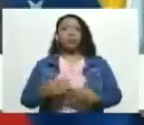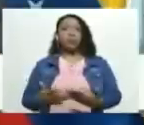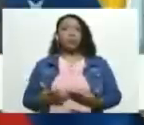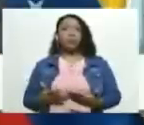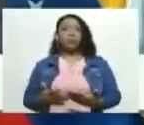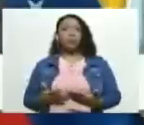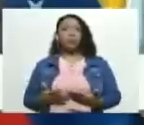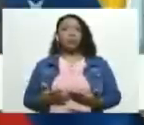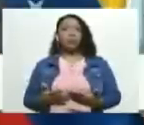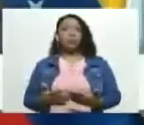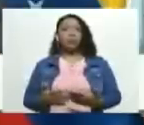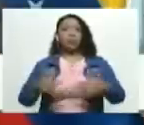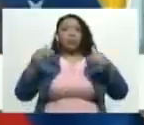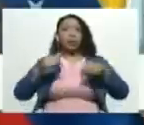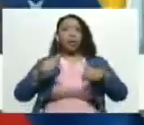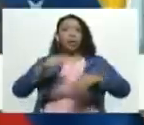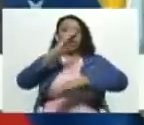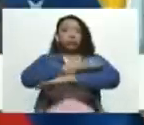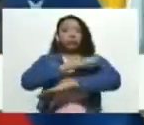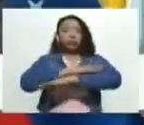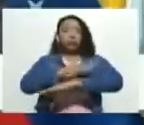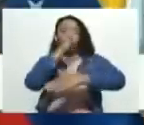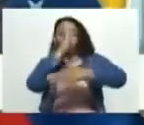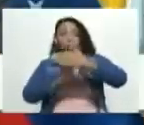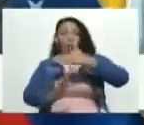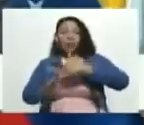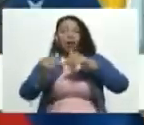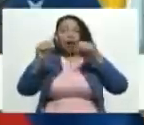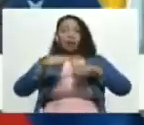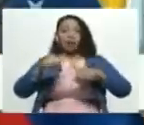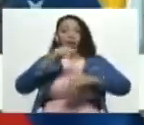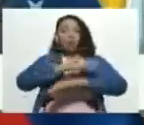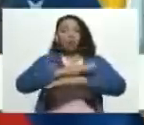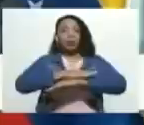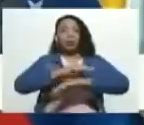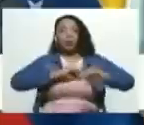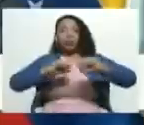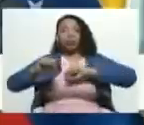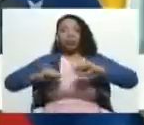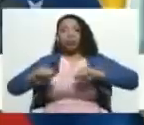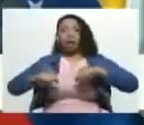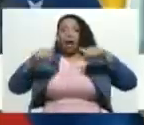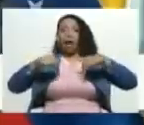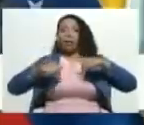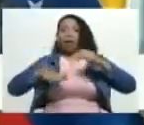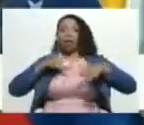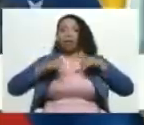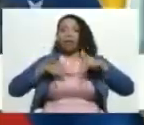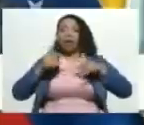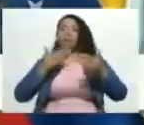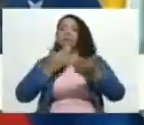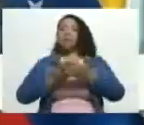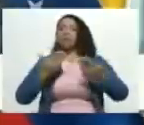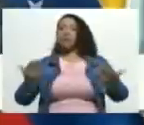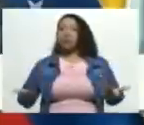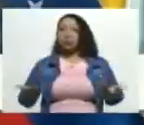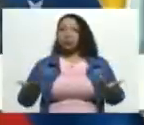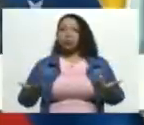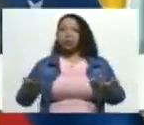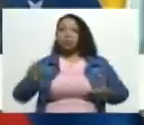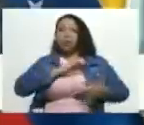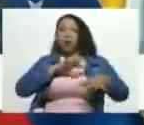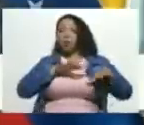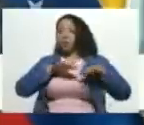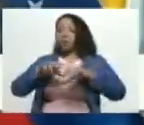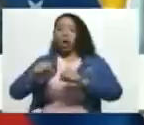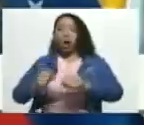de manera obediente y sumisa a esta acción. Este acto le permitió apoderarse de